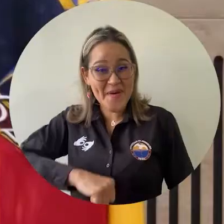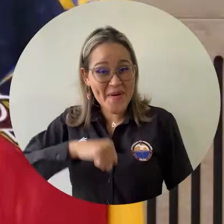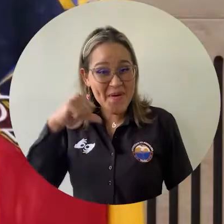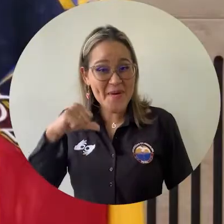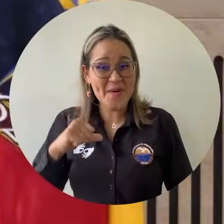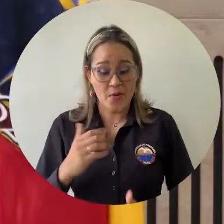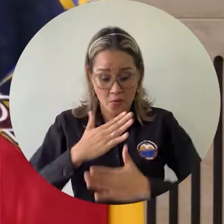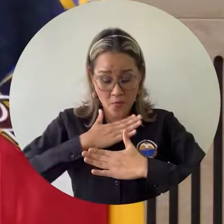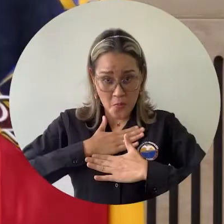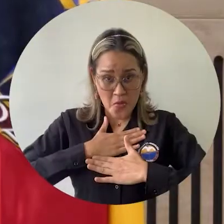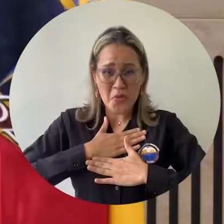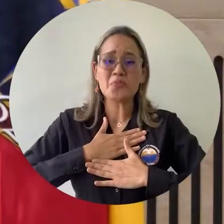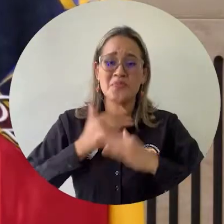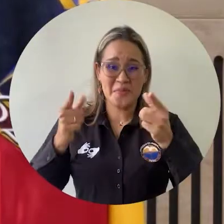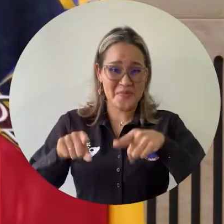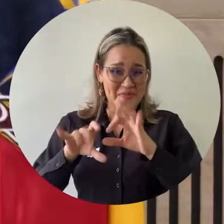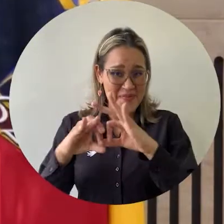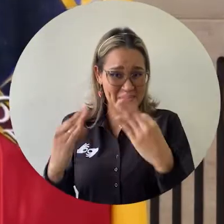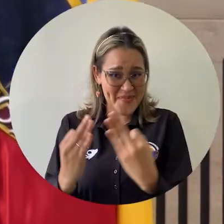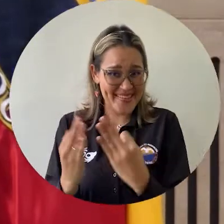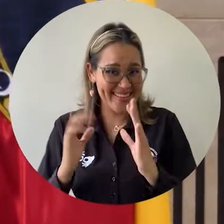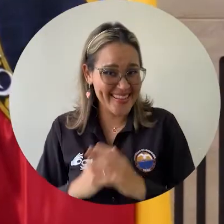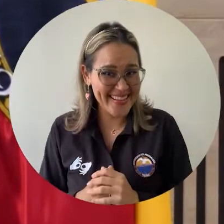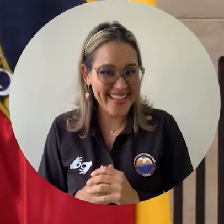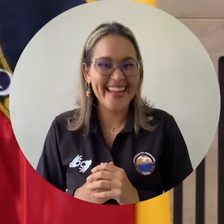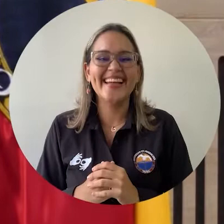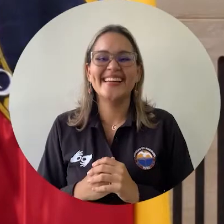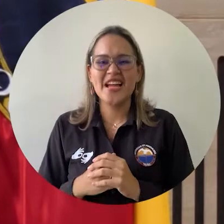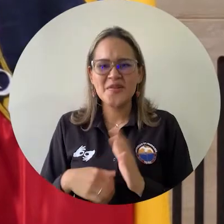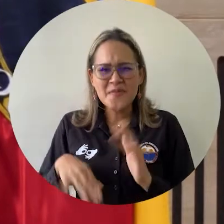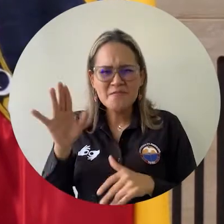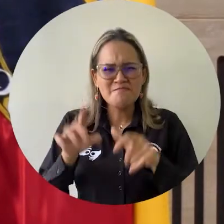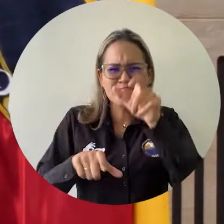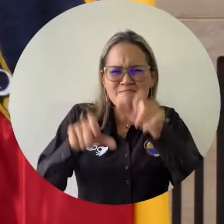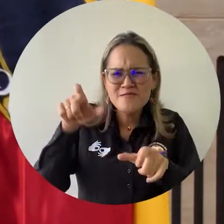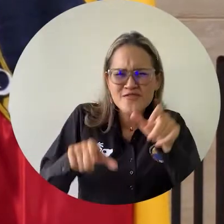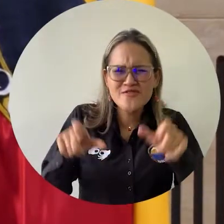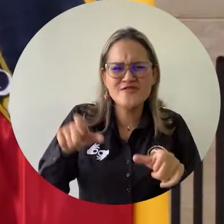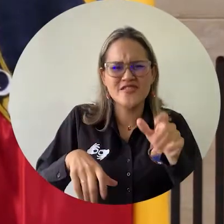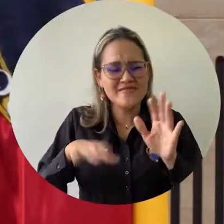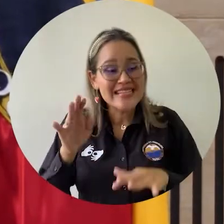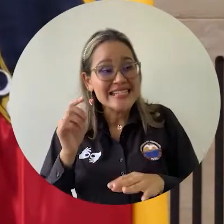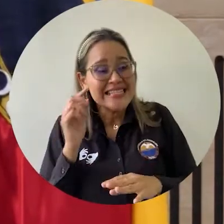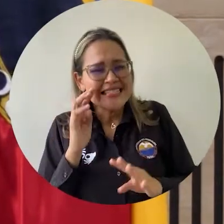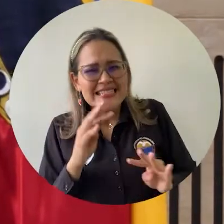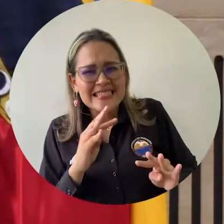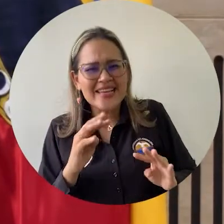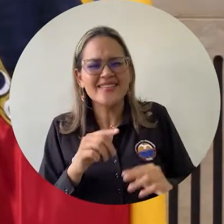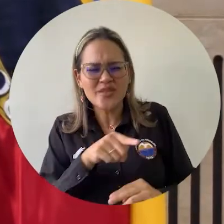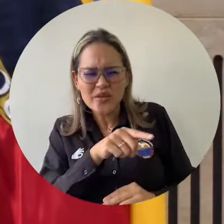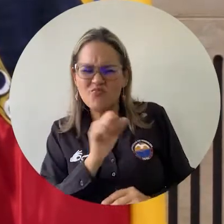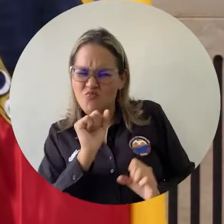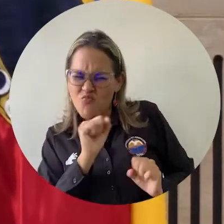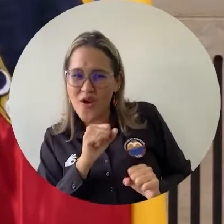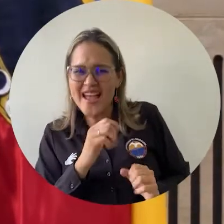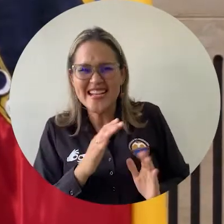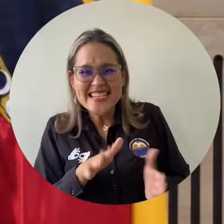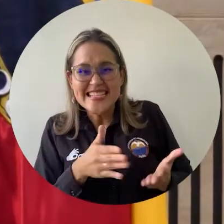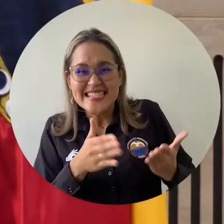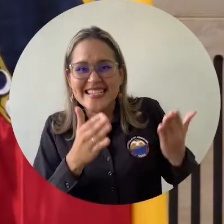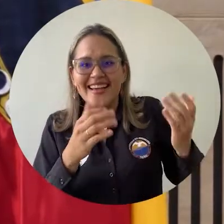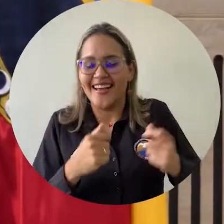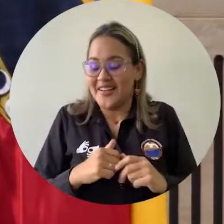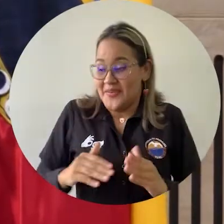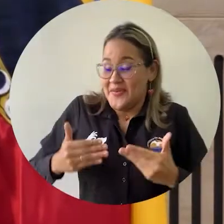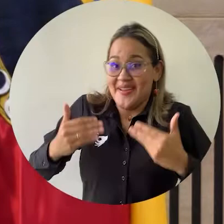Un orgullo no solamente para mí, para mis familiares, para aquellas personas que siempre impulsaron este sueño de un joven